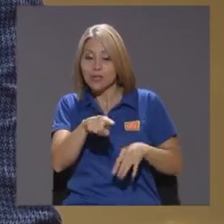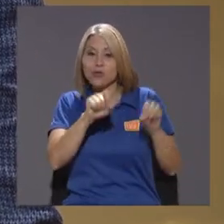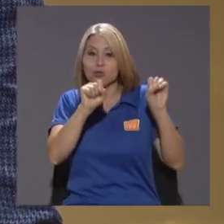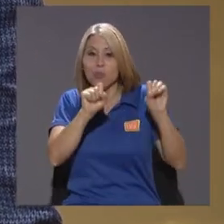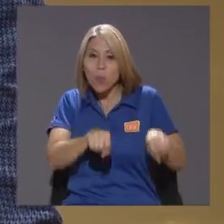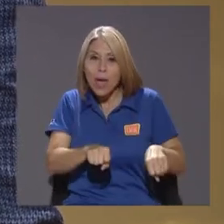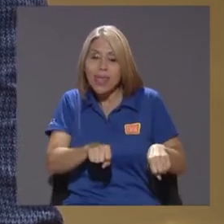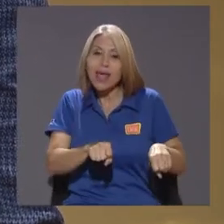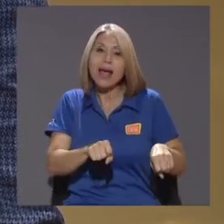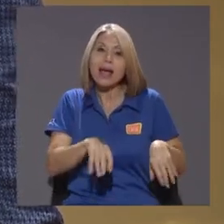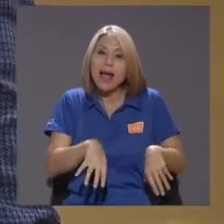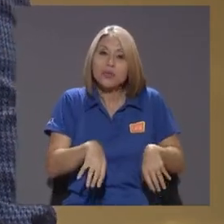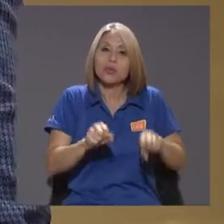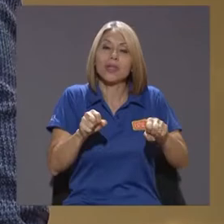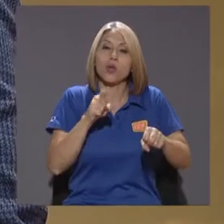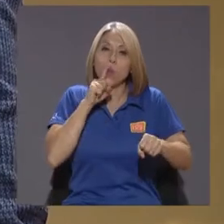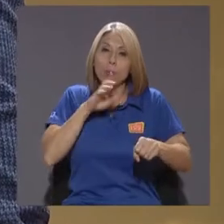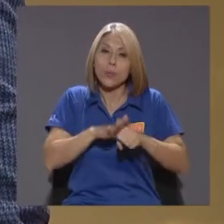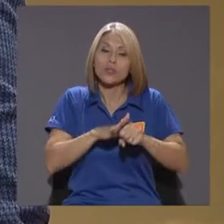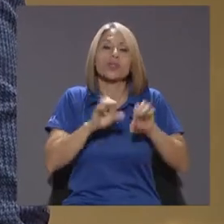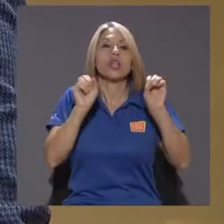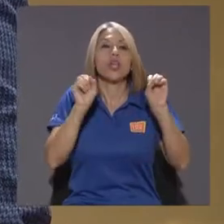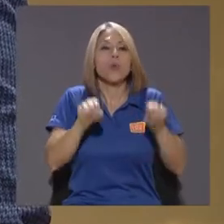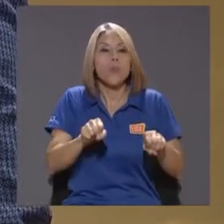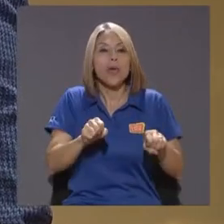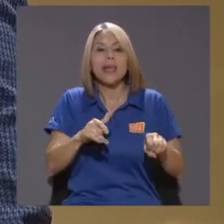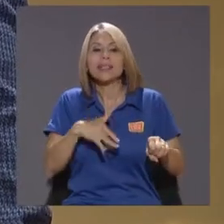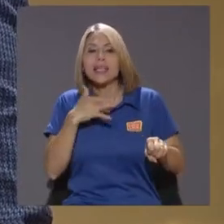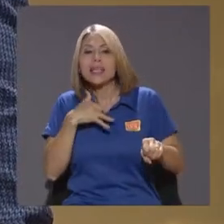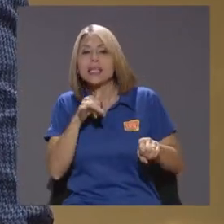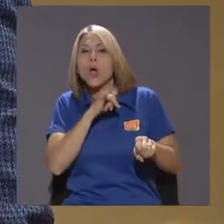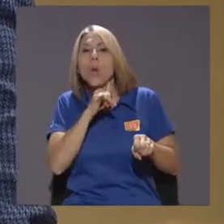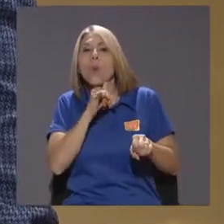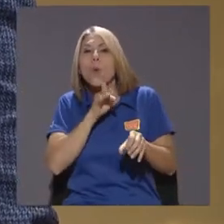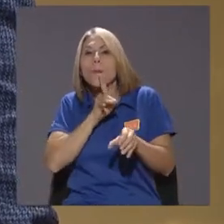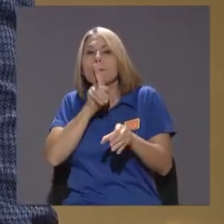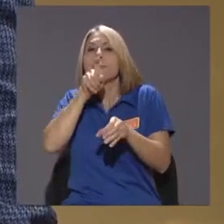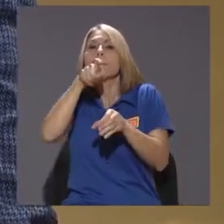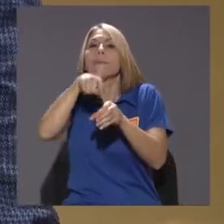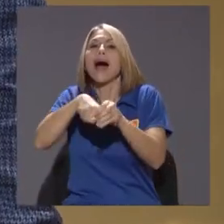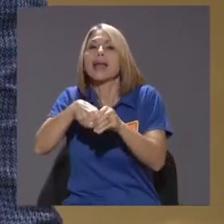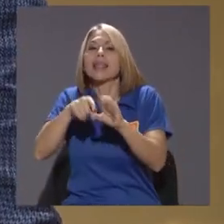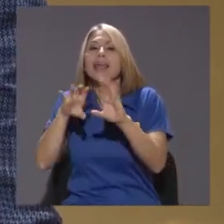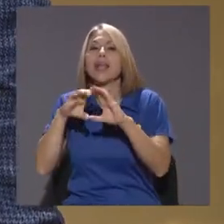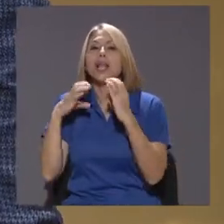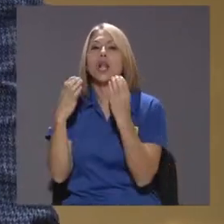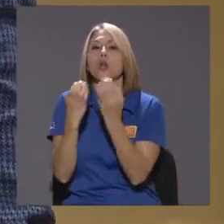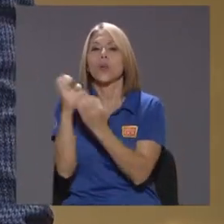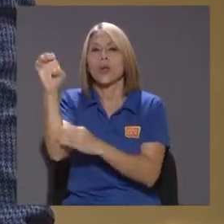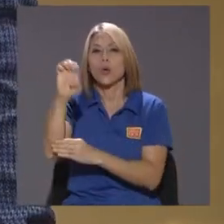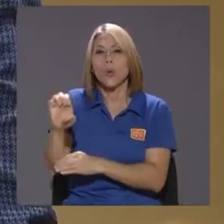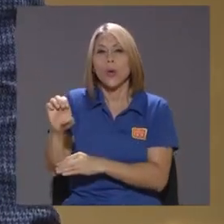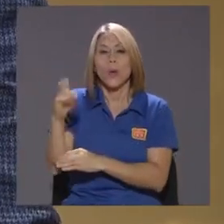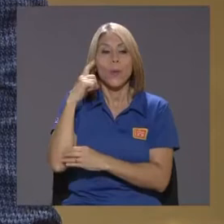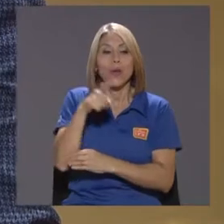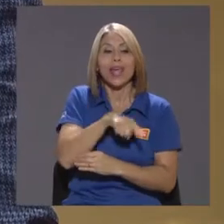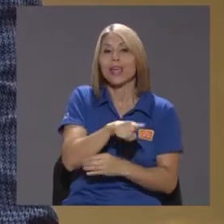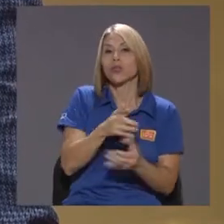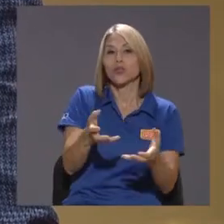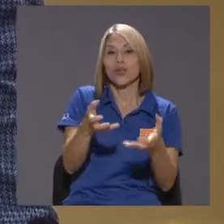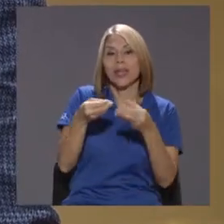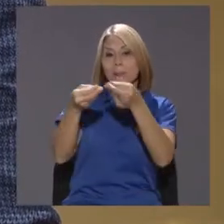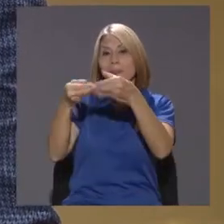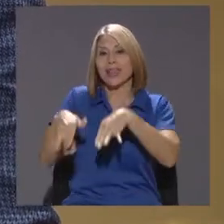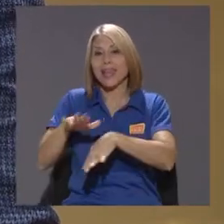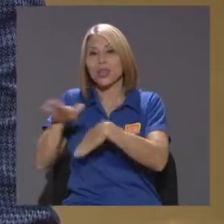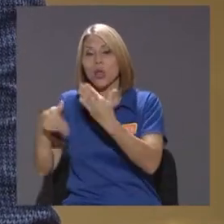Compromisos Seguir siendo Considerados Parte del club Europeo Claro Porque no quieren Perder todos los negocios Que los europeos Desarrollan en Londres